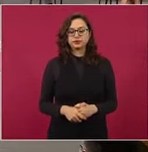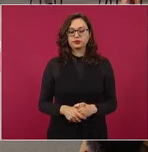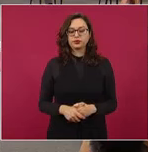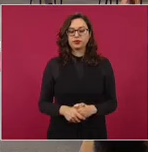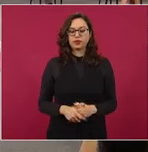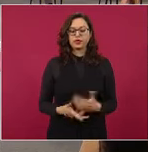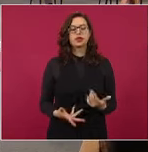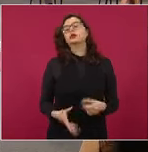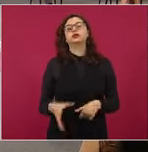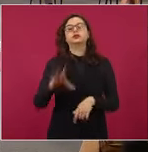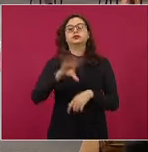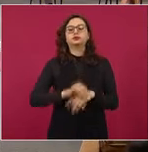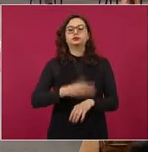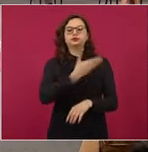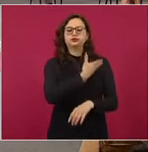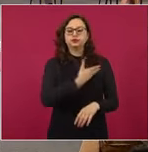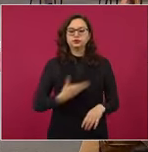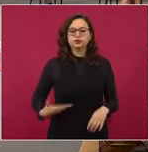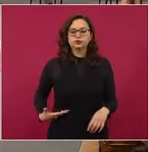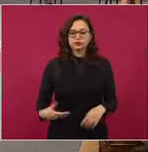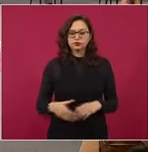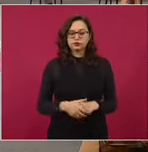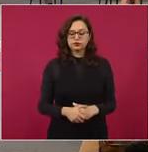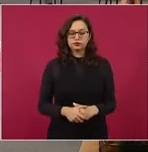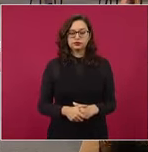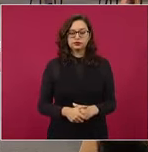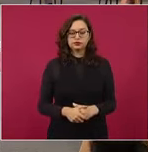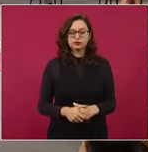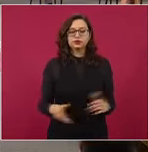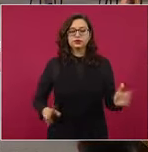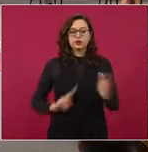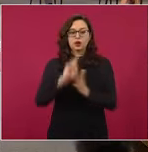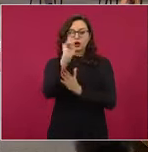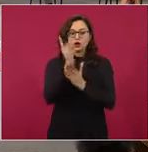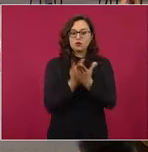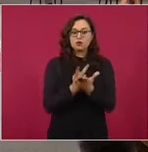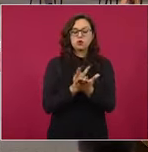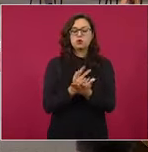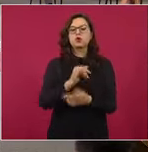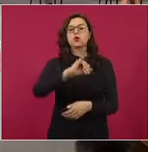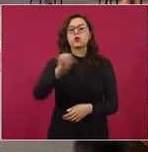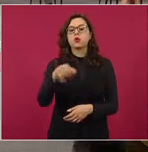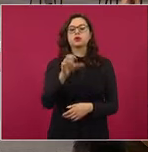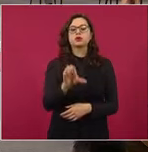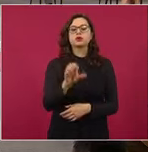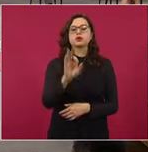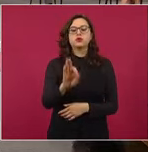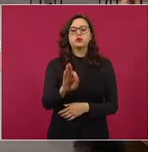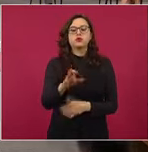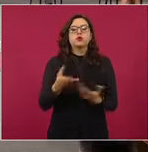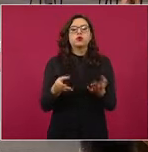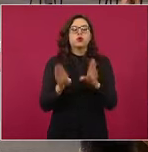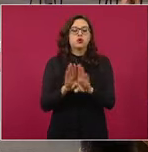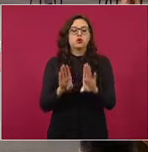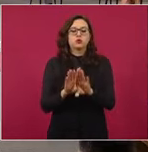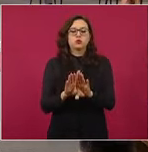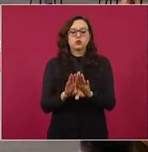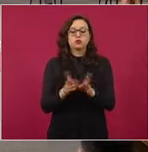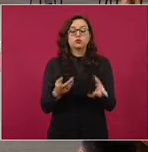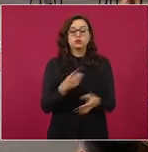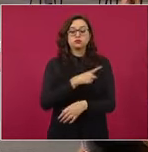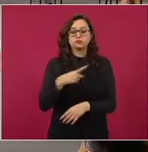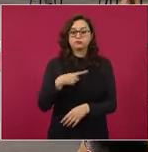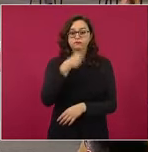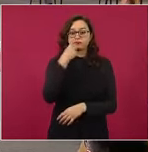Con su permiso, señor presidente. En lo que respecta al programa Jóvenes Construyó en el Futuro, cabe recordar que el programa